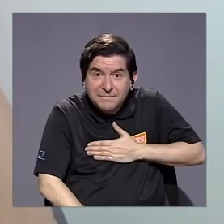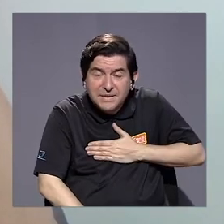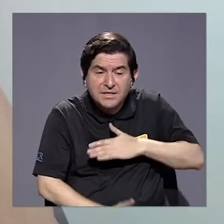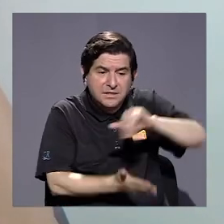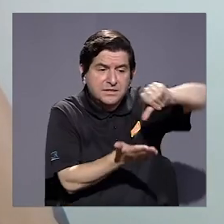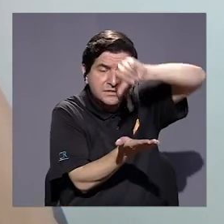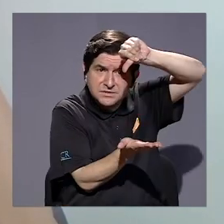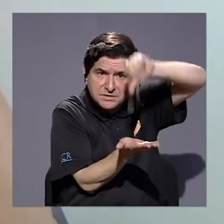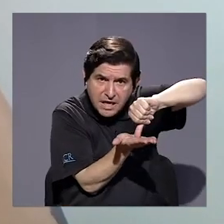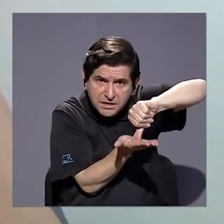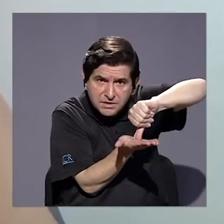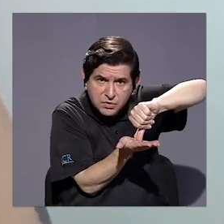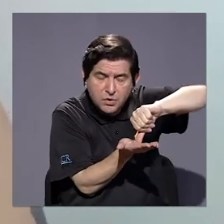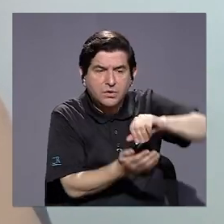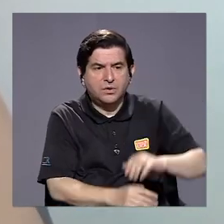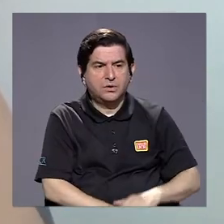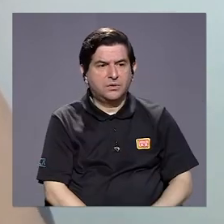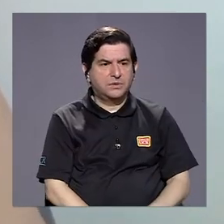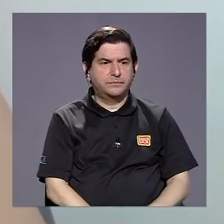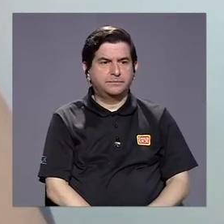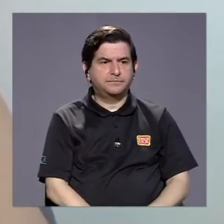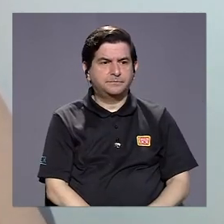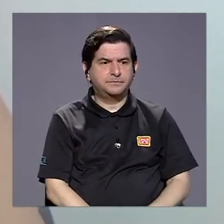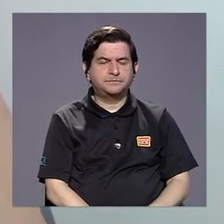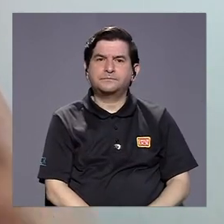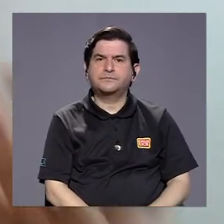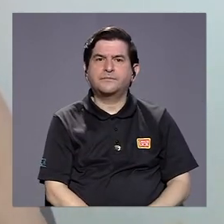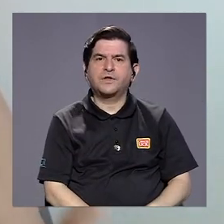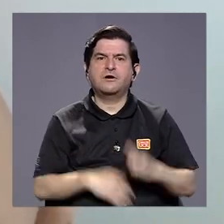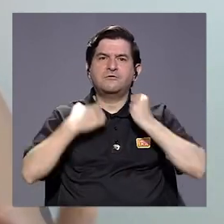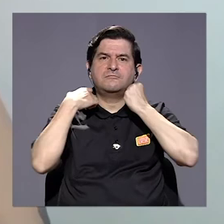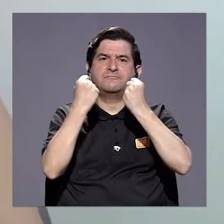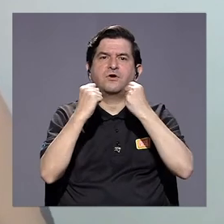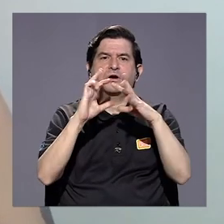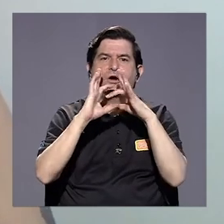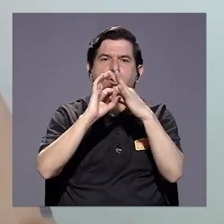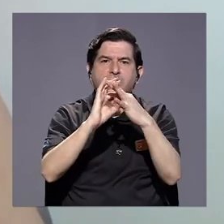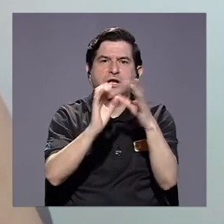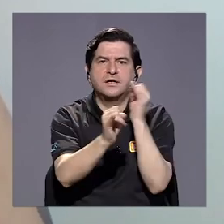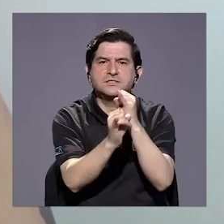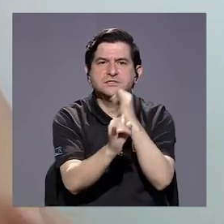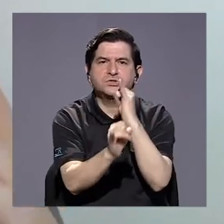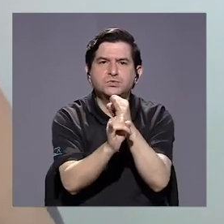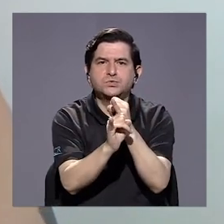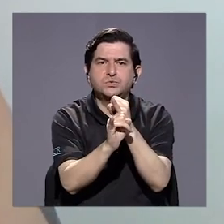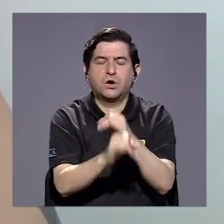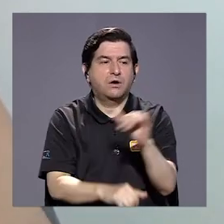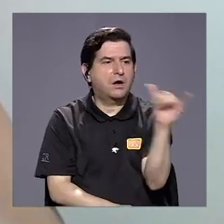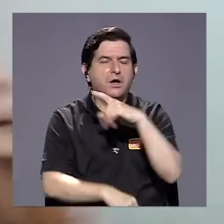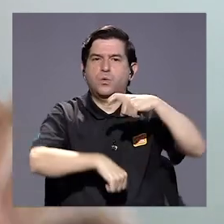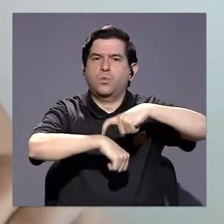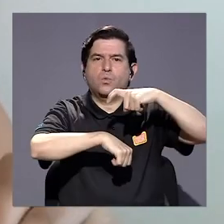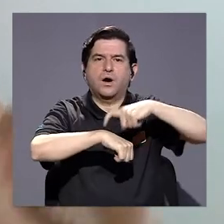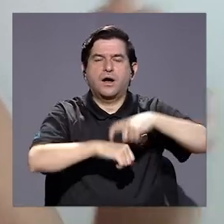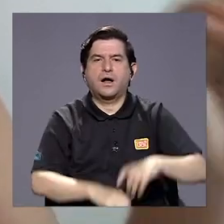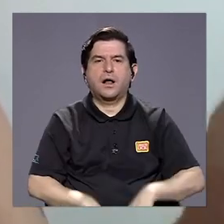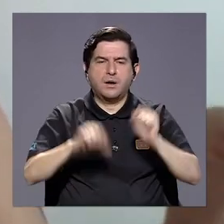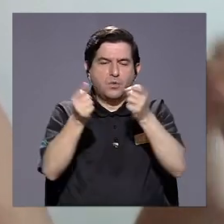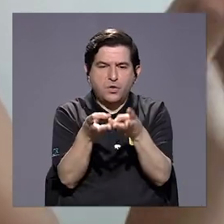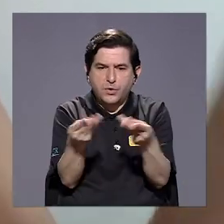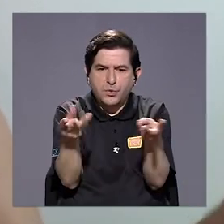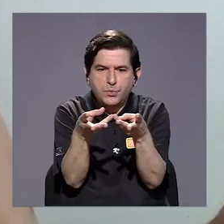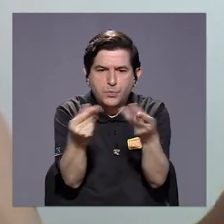central es poder fortalecer la coordinación con las instituciones al mismo tiempo que se van